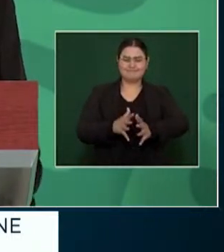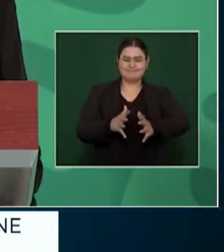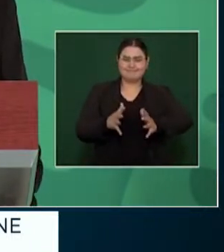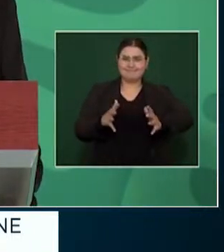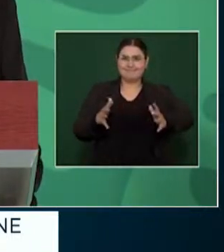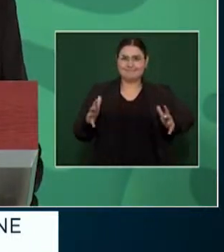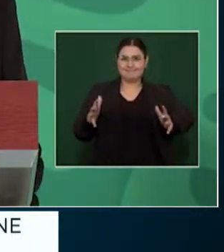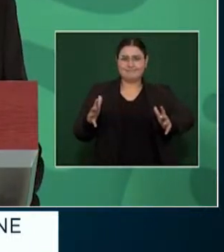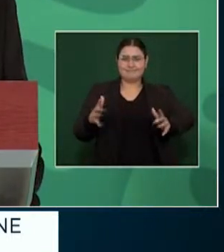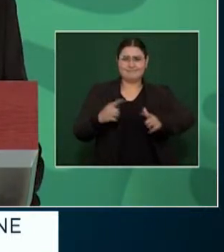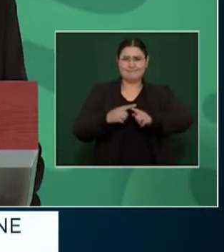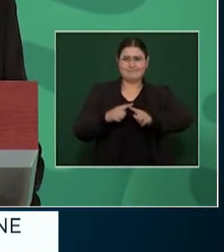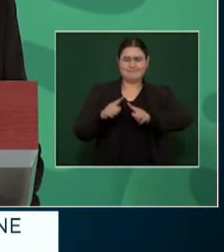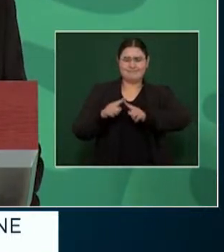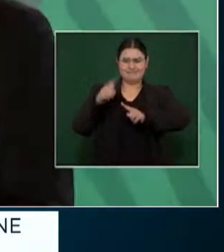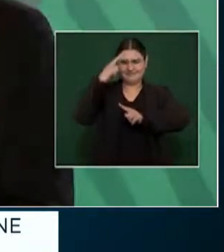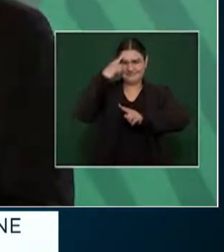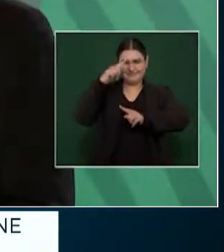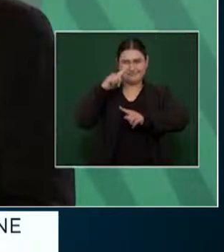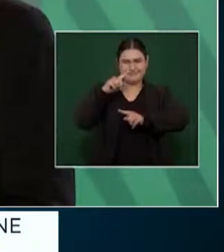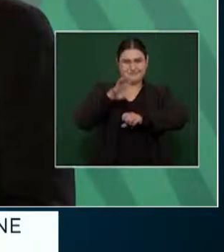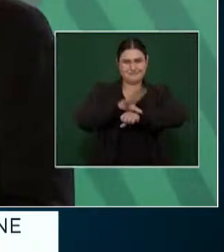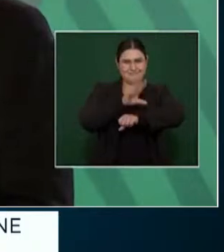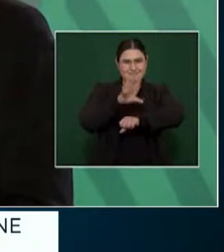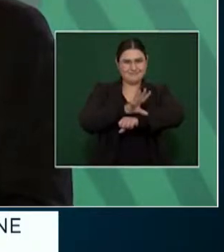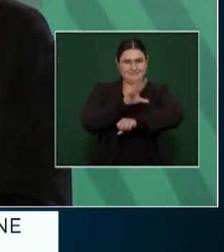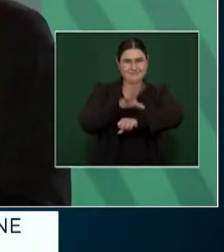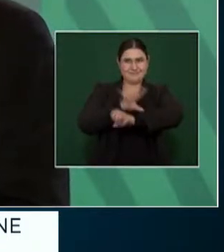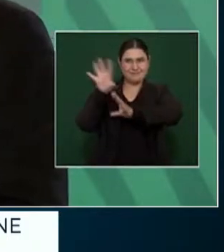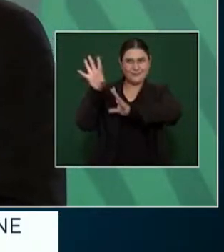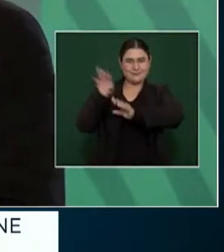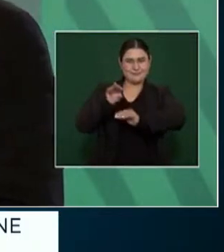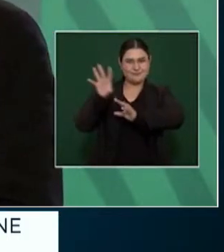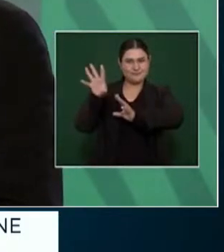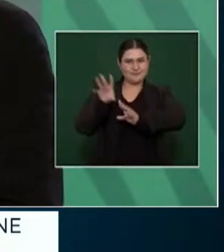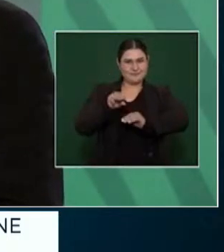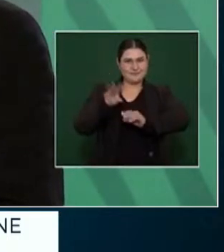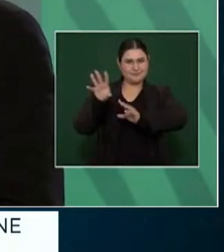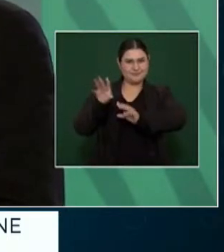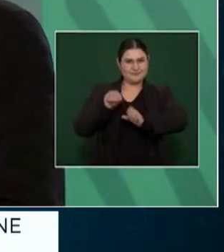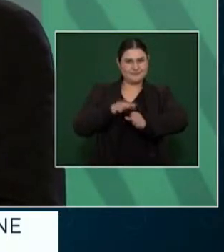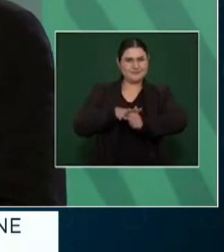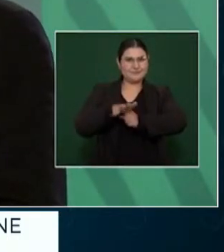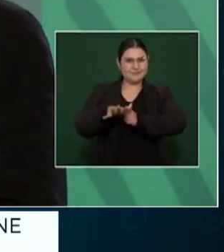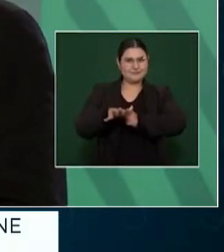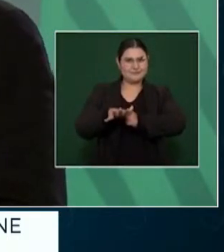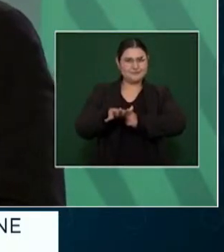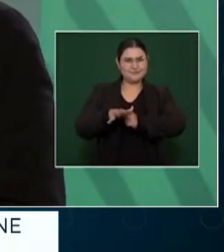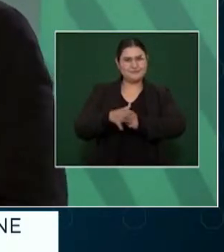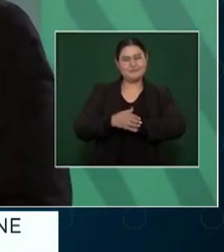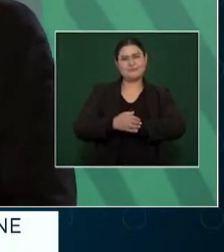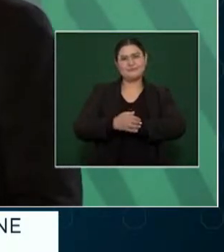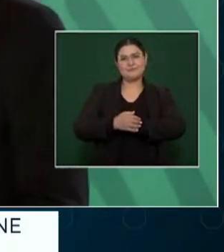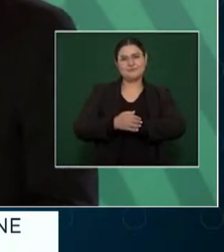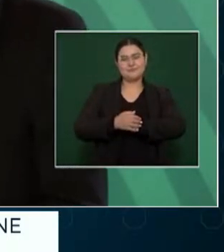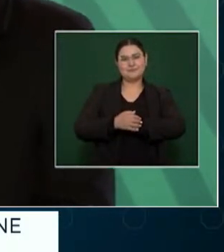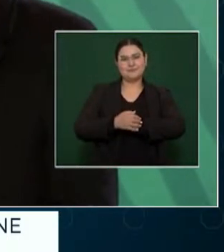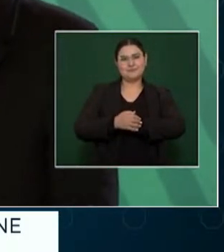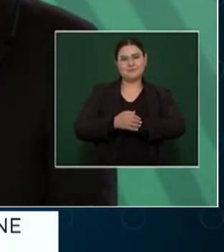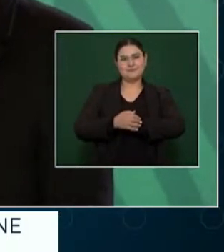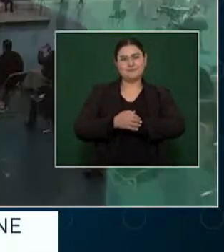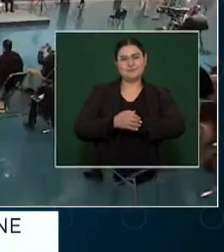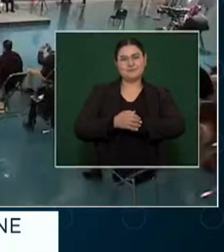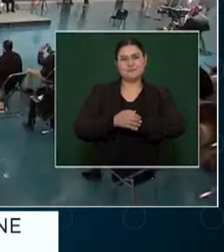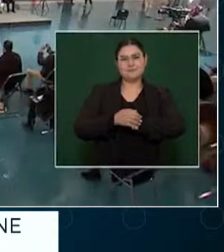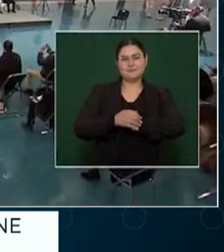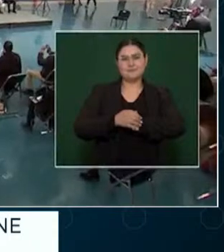enfrentar de manera conjunta el fenómeno inflacionario. Vamos a escuchar a continuación al presidente de México, Andrés Manuel